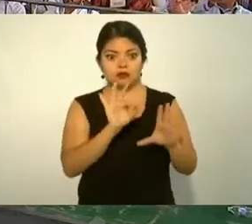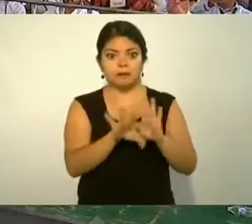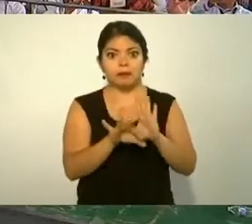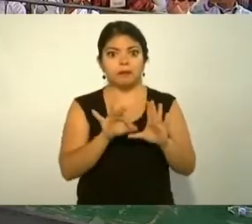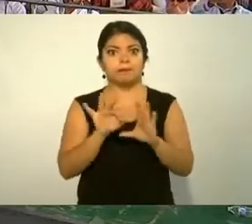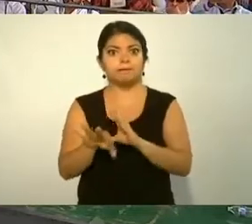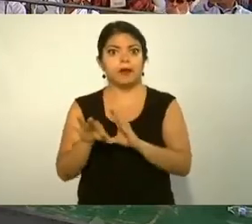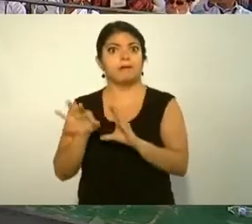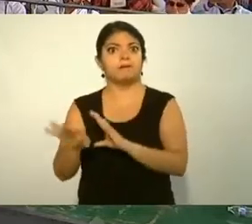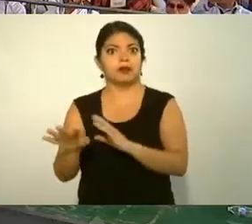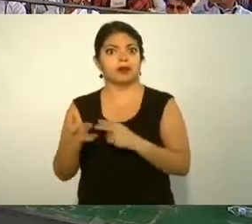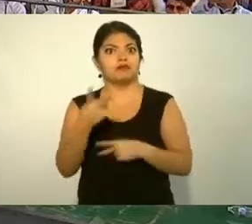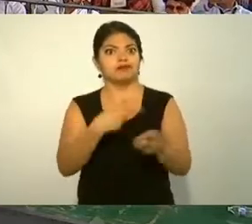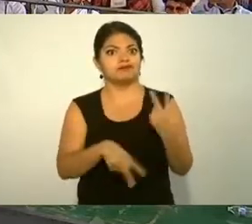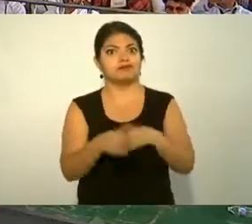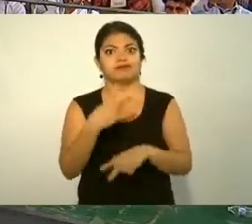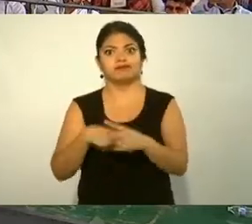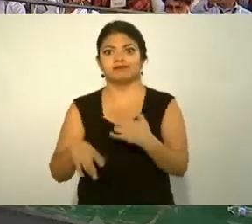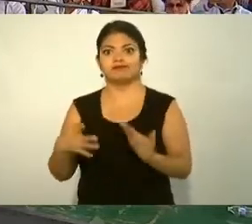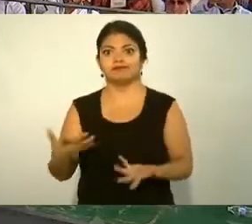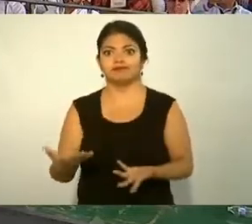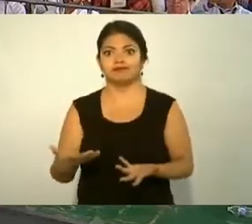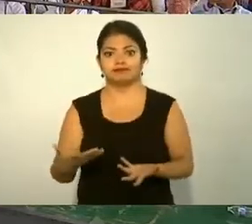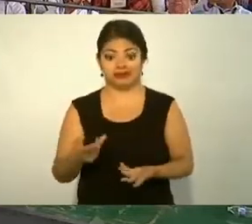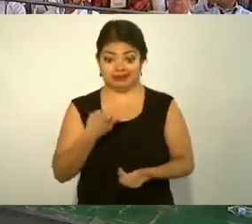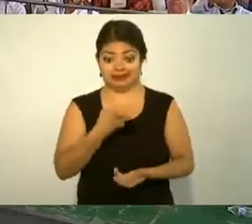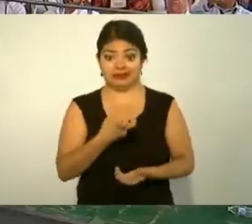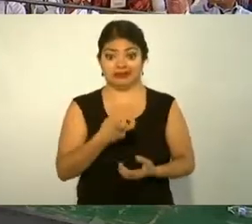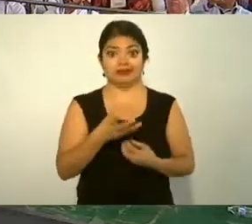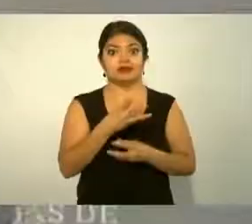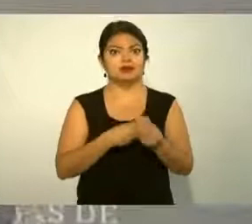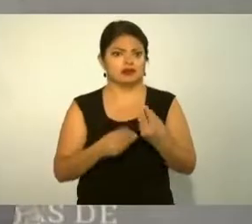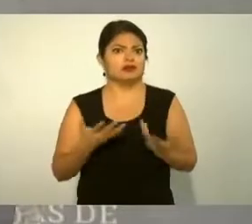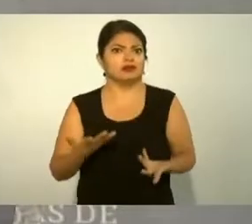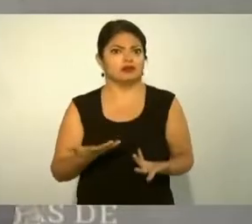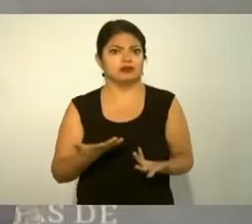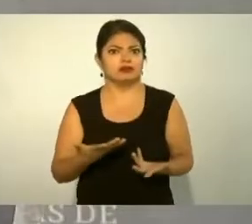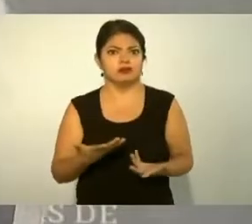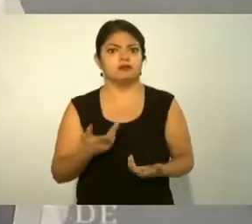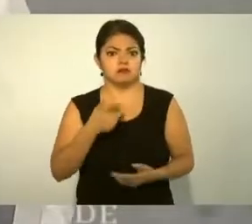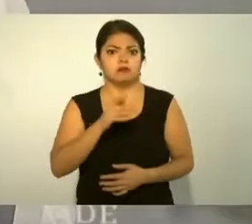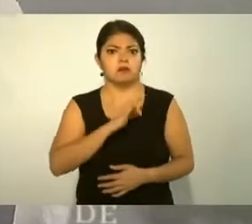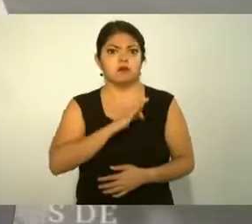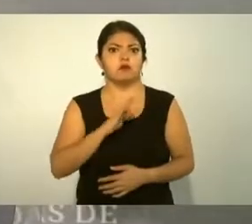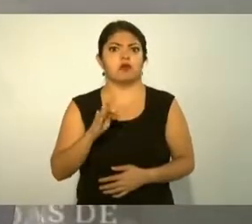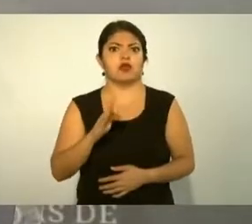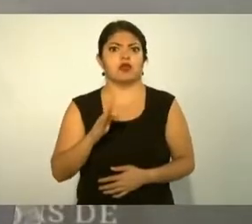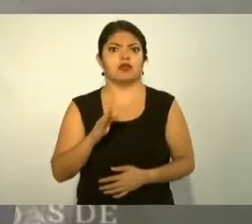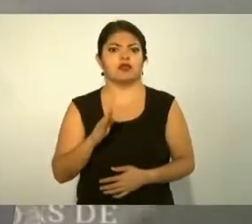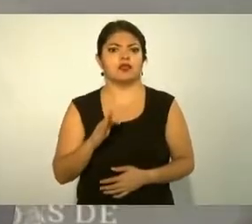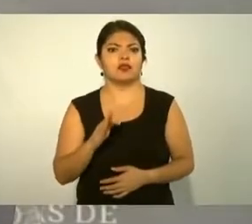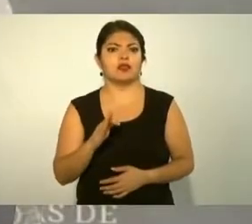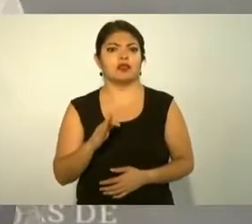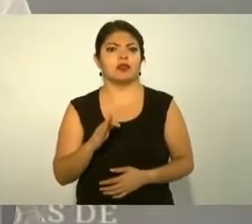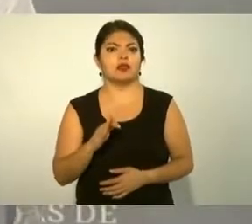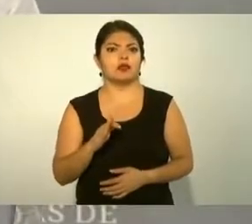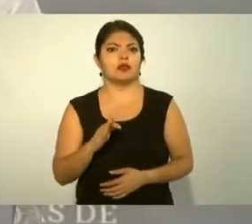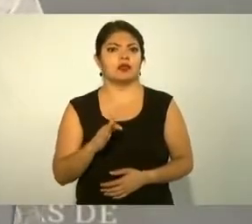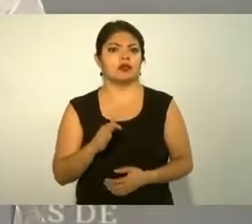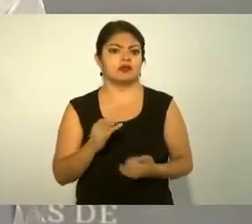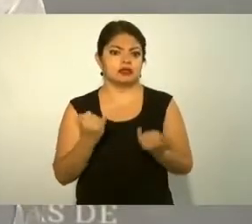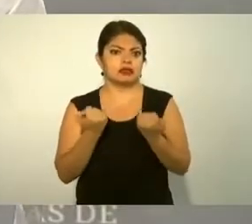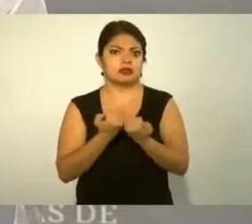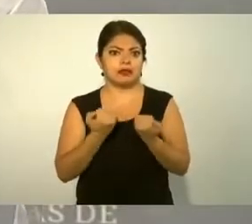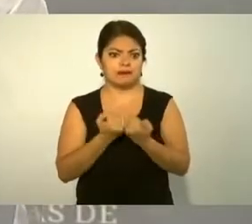frutales maderables pues hay que también sembrar